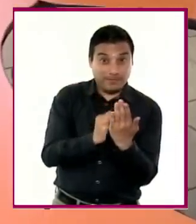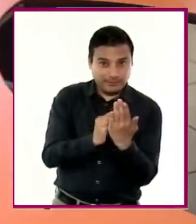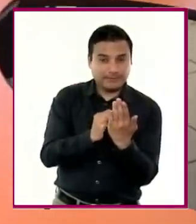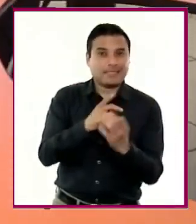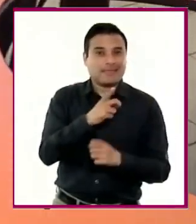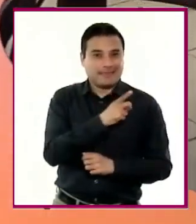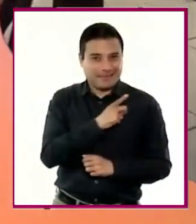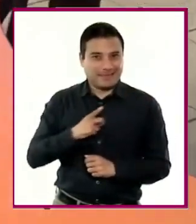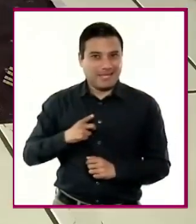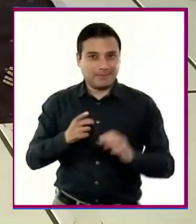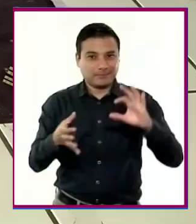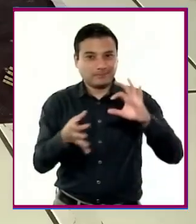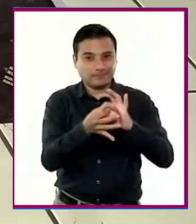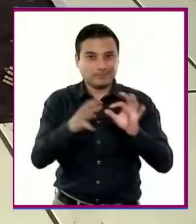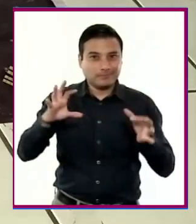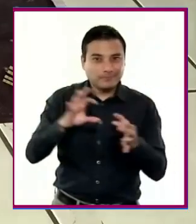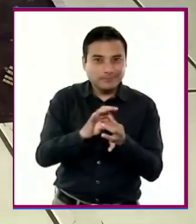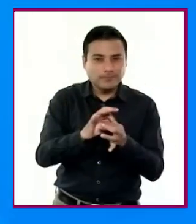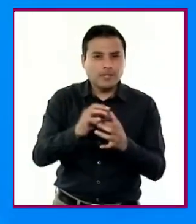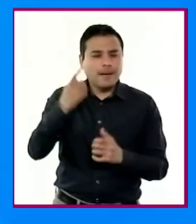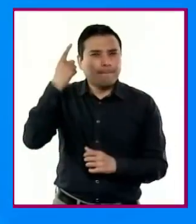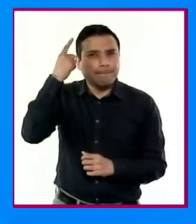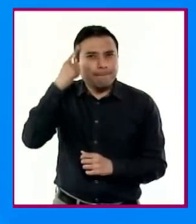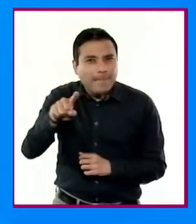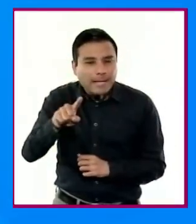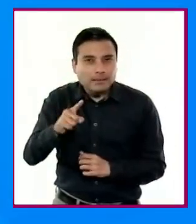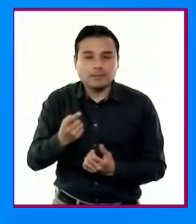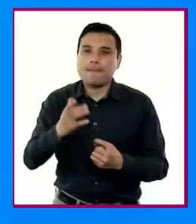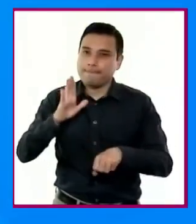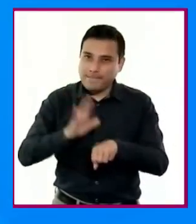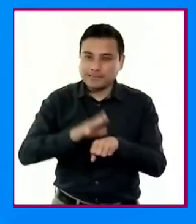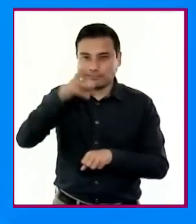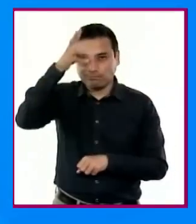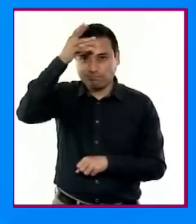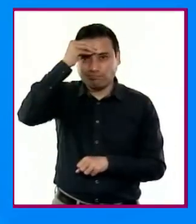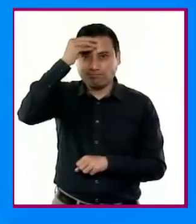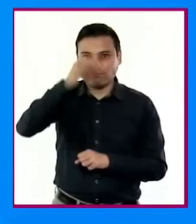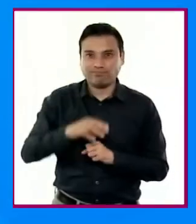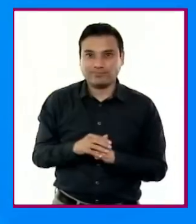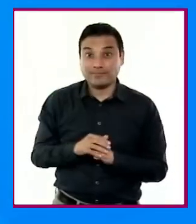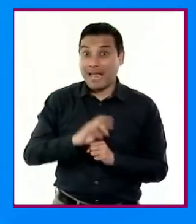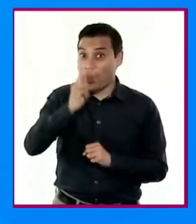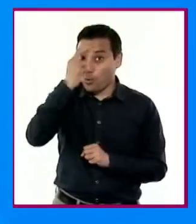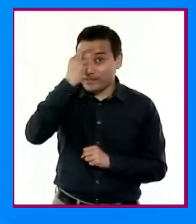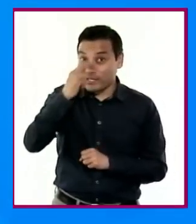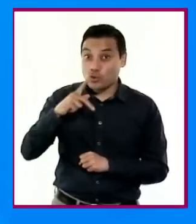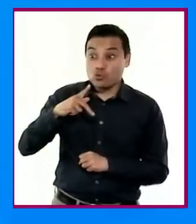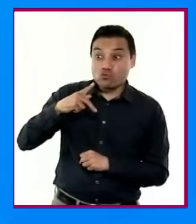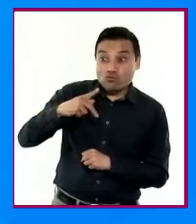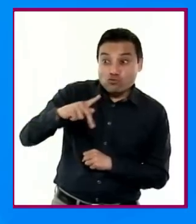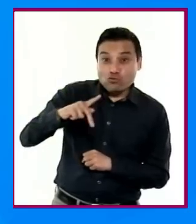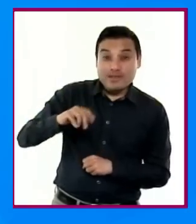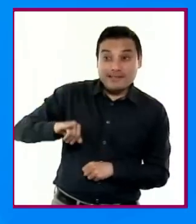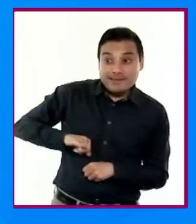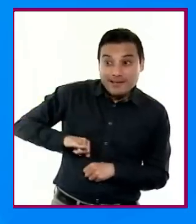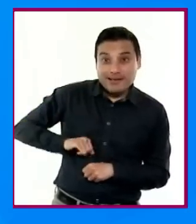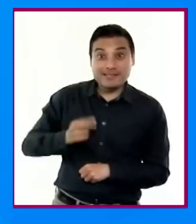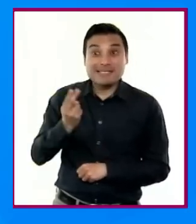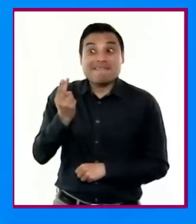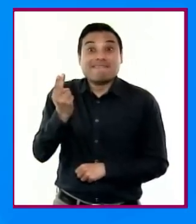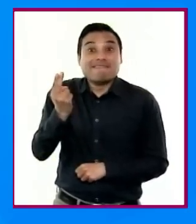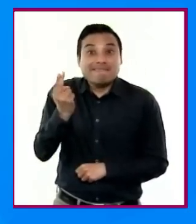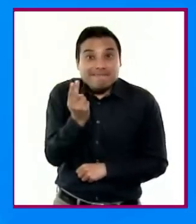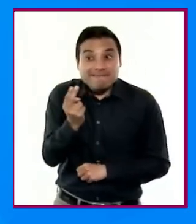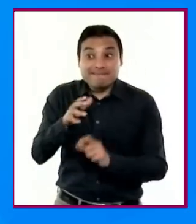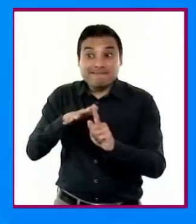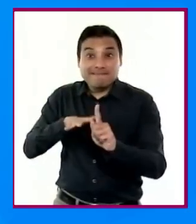la integración de saberes, siempre partiendo de los intereses, las necesidades y